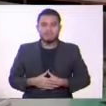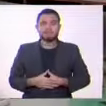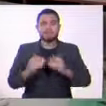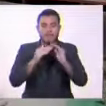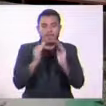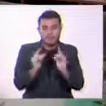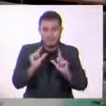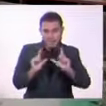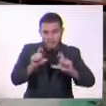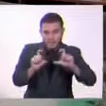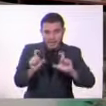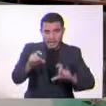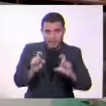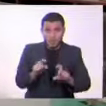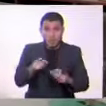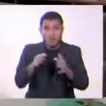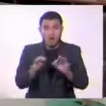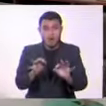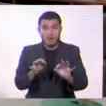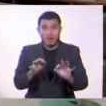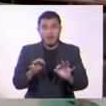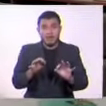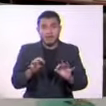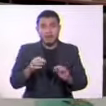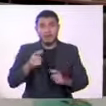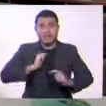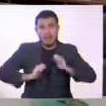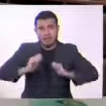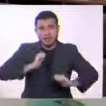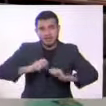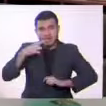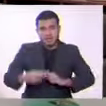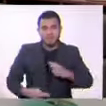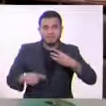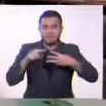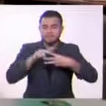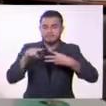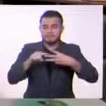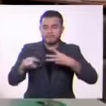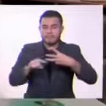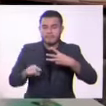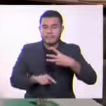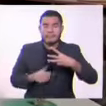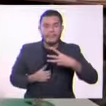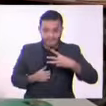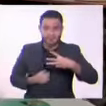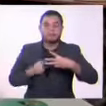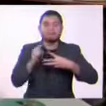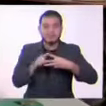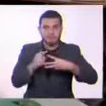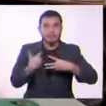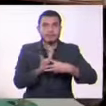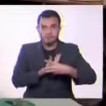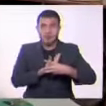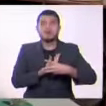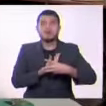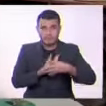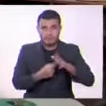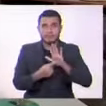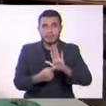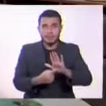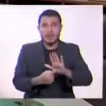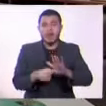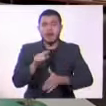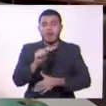Muñecas es una obra del teatro realista dividida en tres partes. En la primera de ellas se nos presenta a